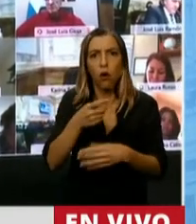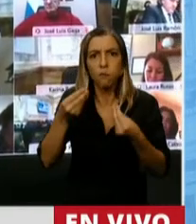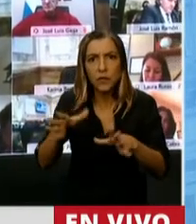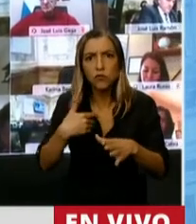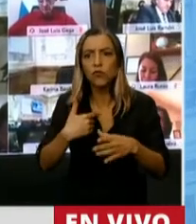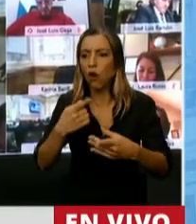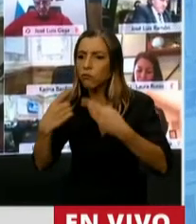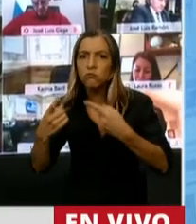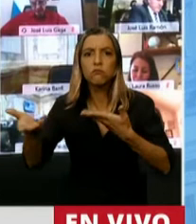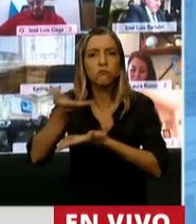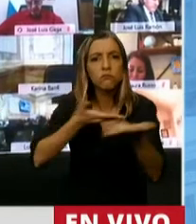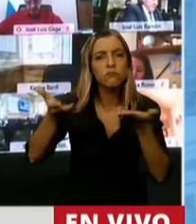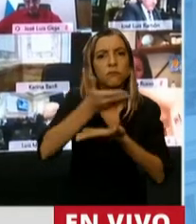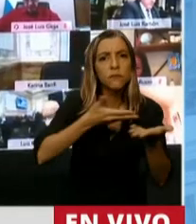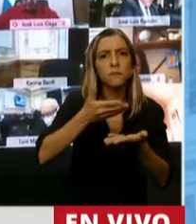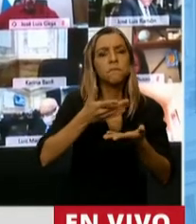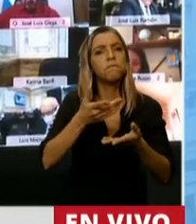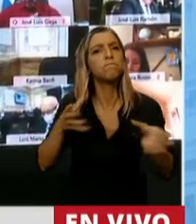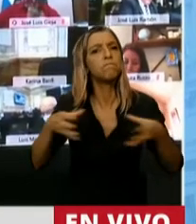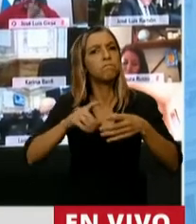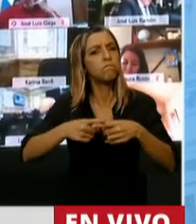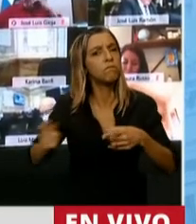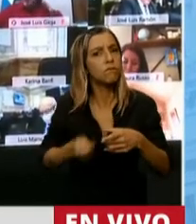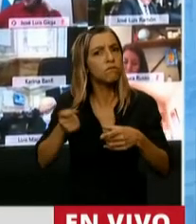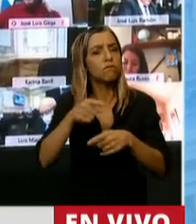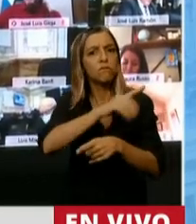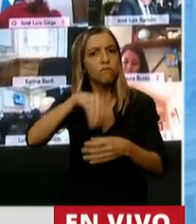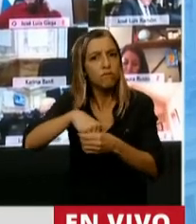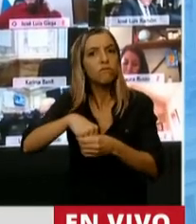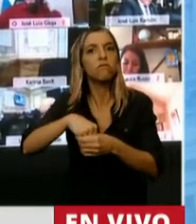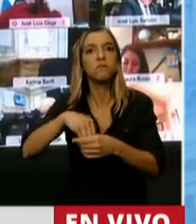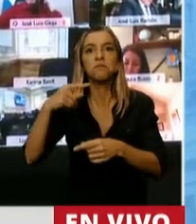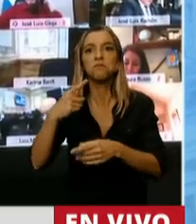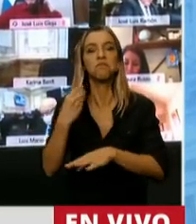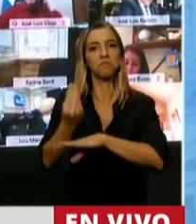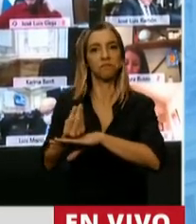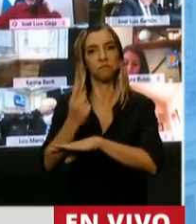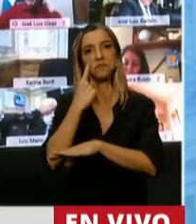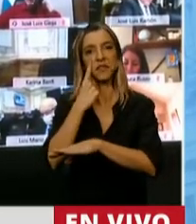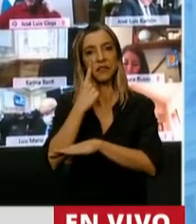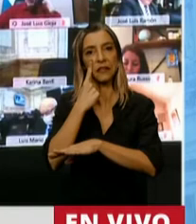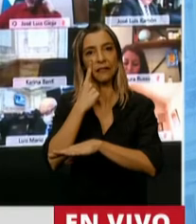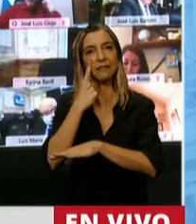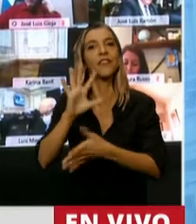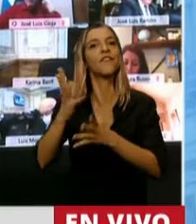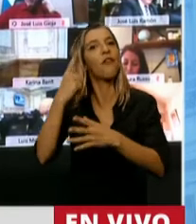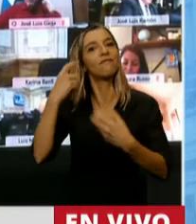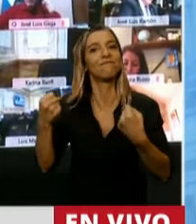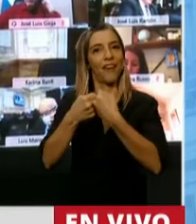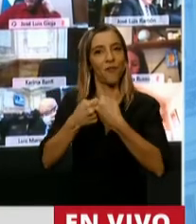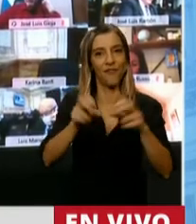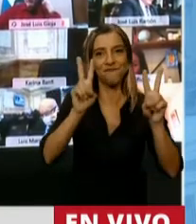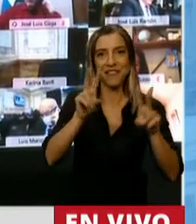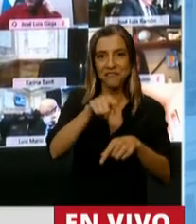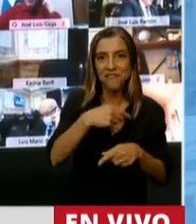desde ahí llegó a ser intendente de la ciudad de Rosario con un acuerdo inicial con el peronismo de la ciudad de Rosario,